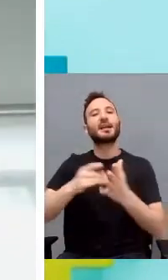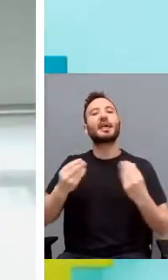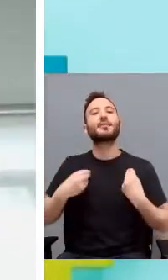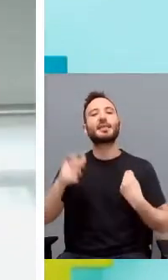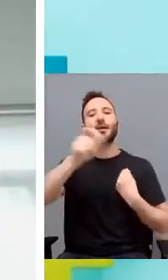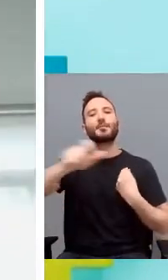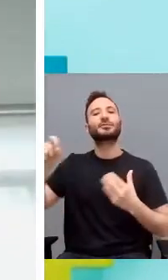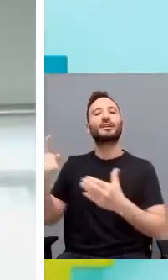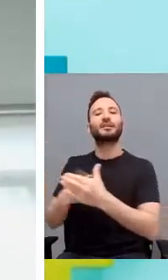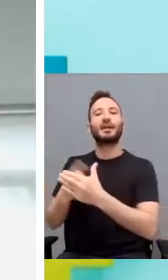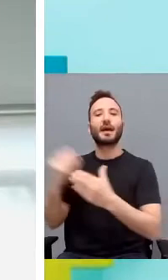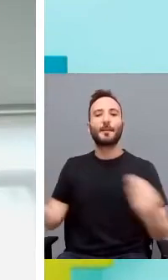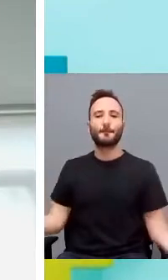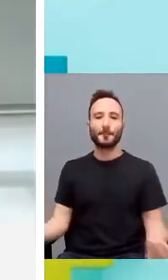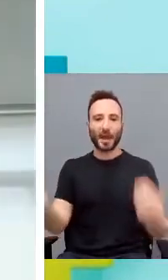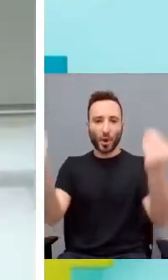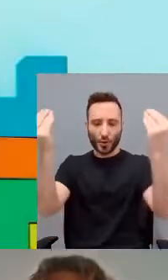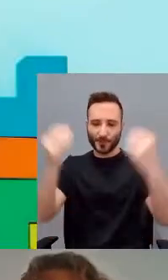con TEA.